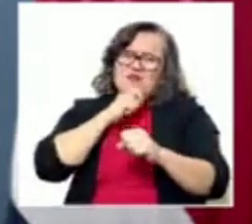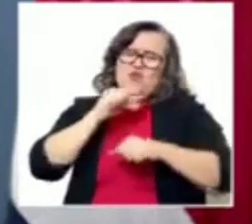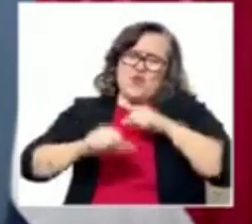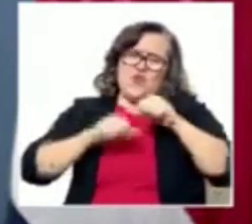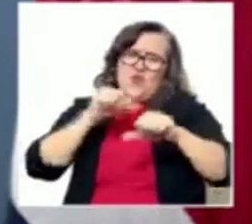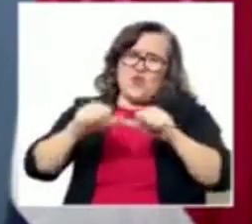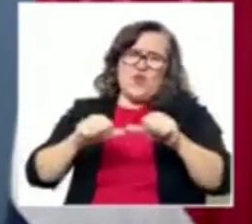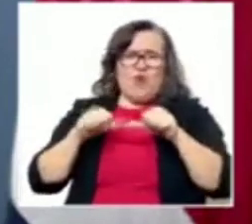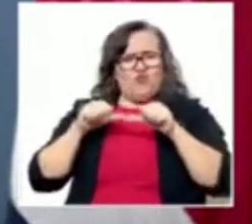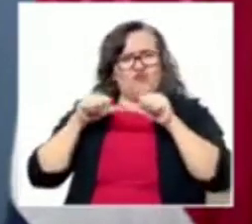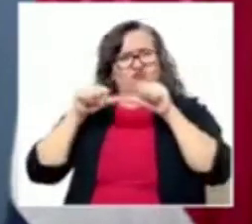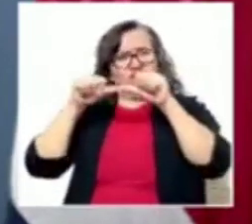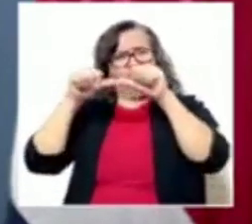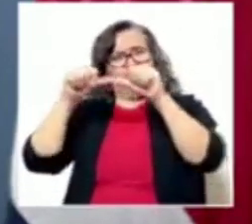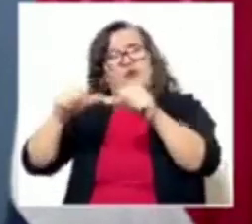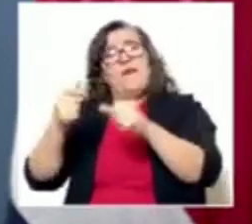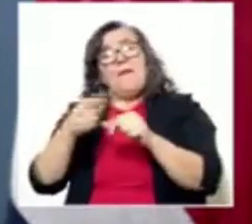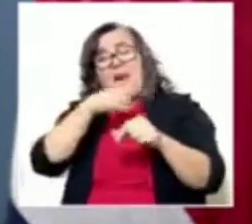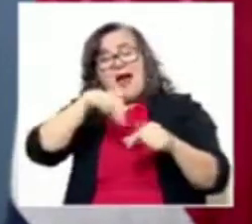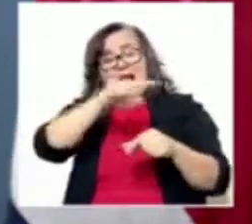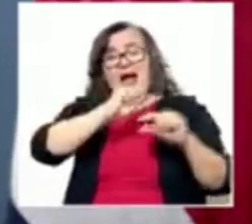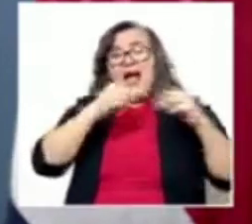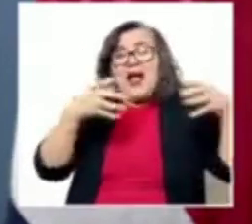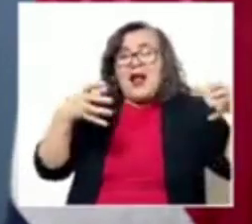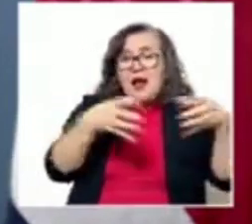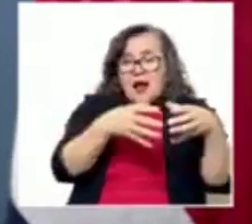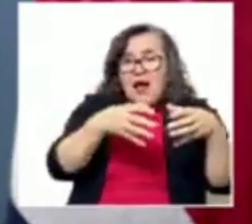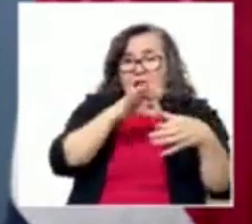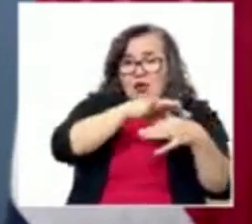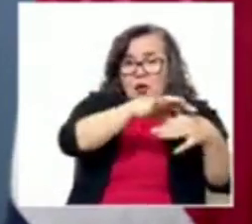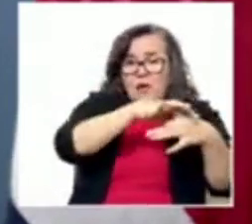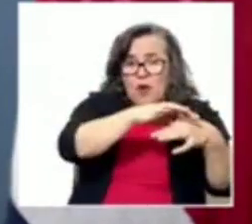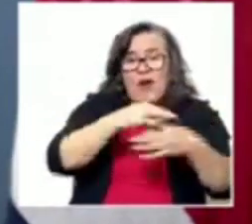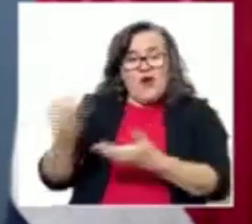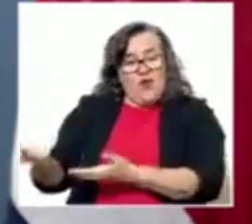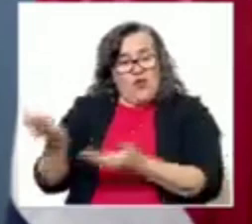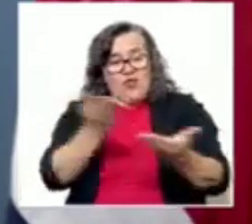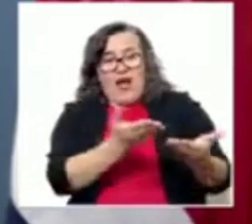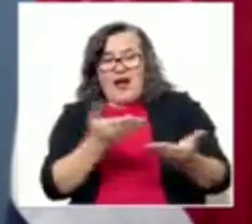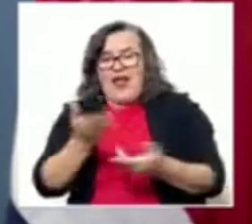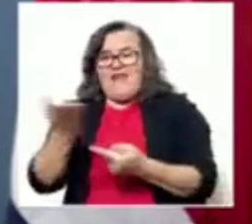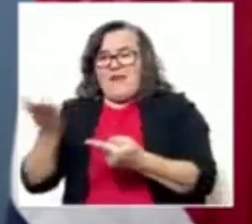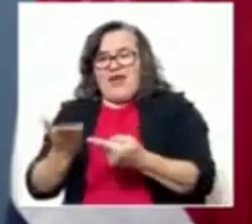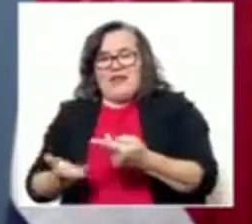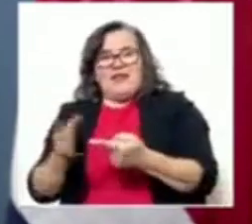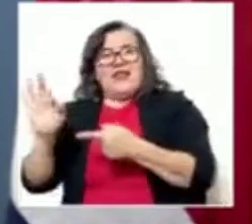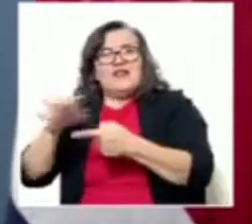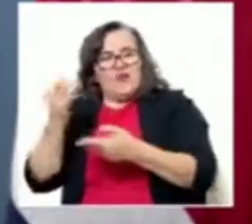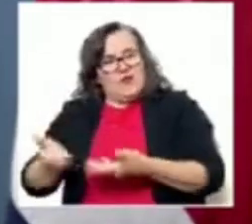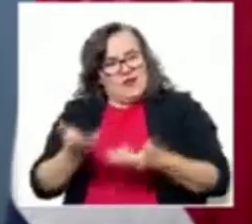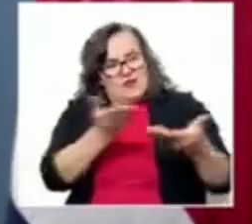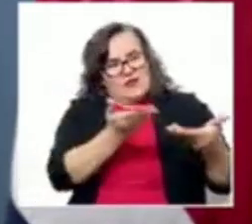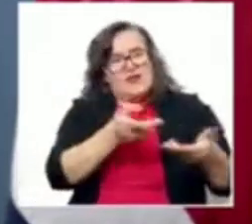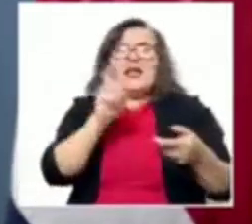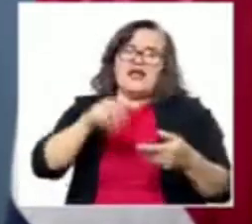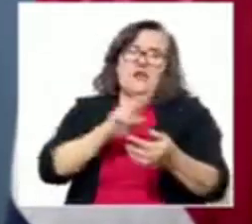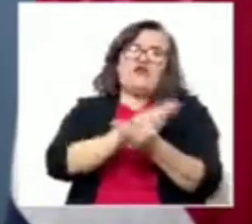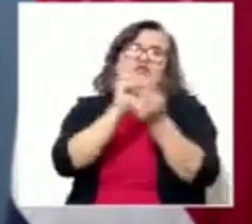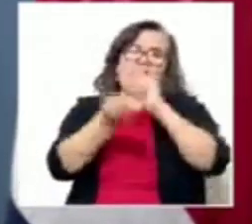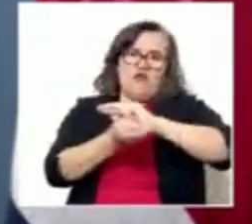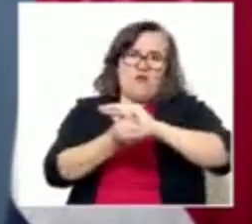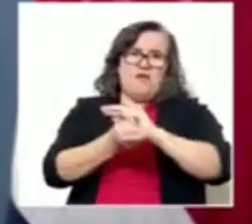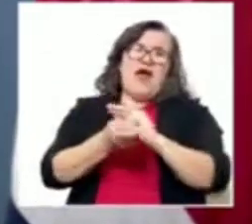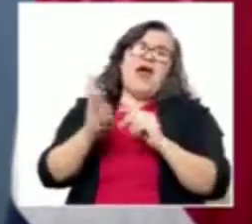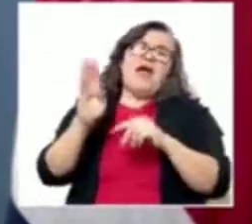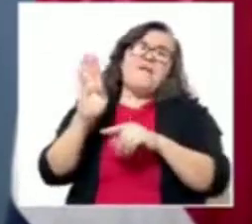dejar de trabajar para darle las herramientas al sector agropecuario que necesita. Tenemos reformas que hacer en el sistema de banca de